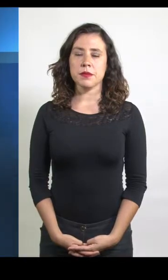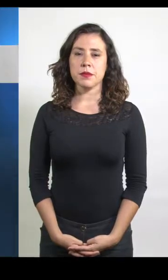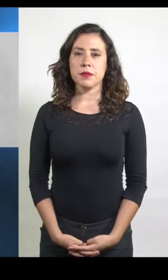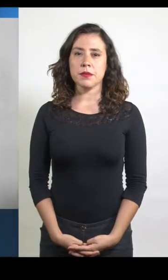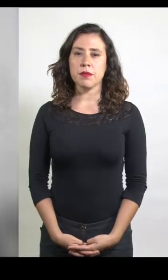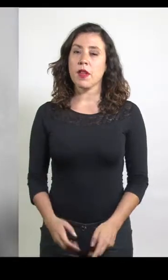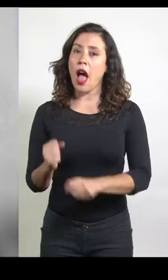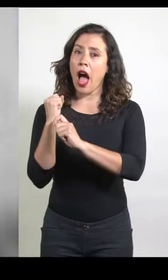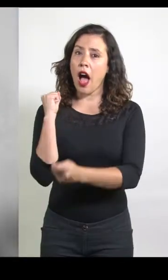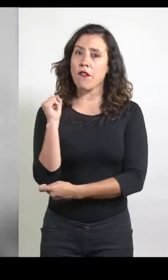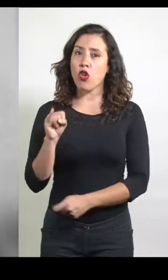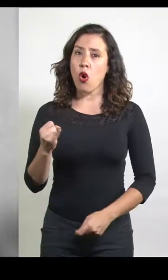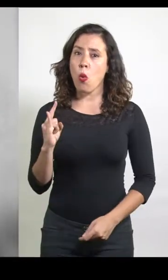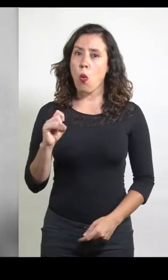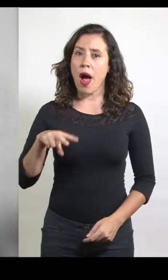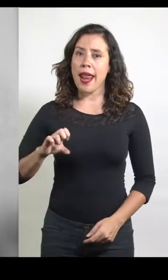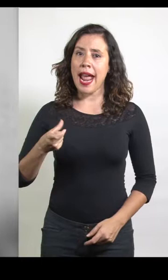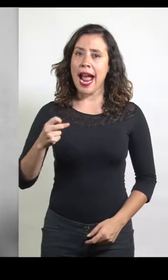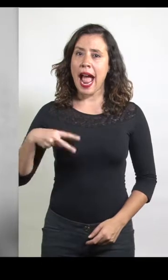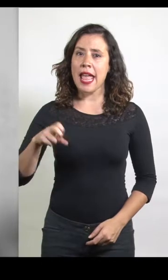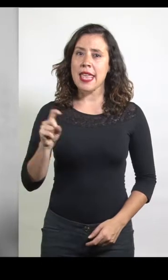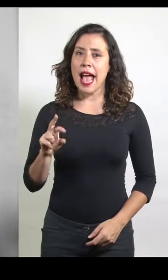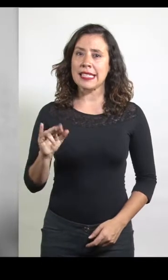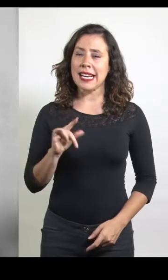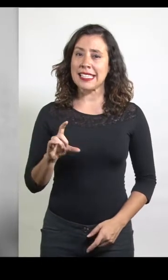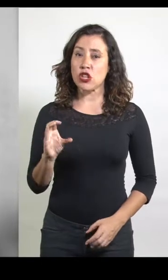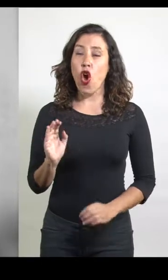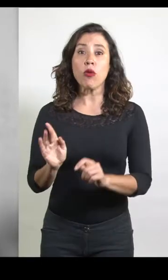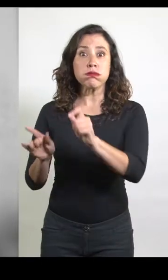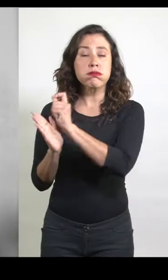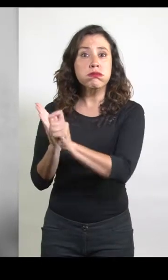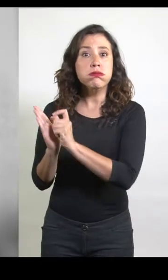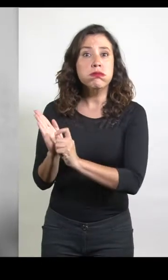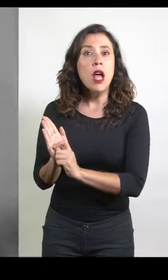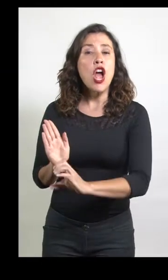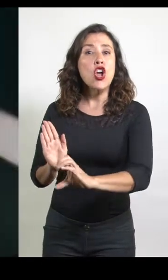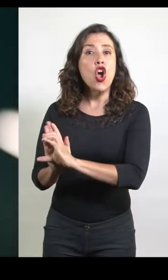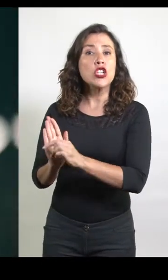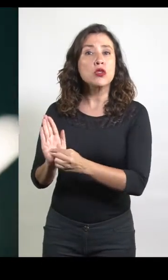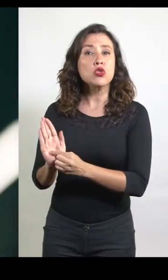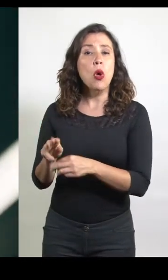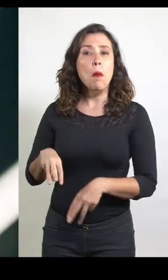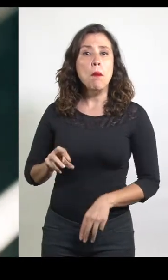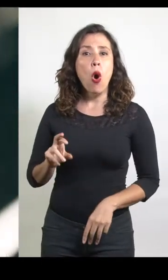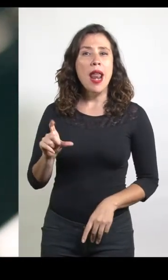El abogado Juan Icañarrisco fue el redactor de la denominada Constitución Moralista. Se le denominó así ya